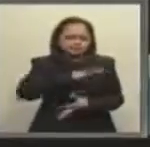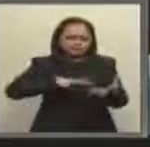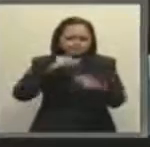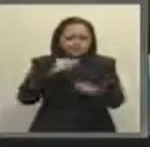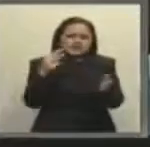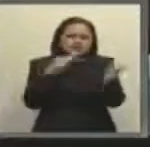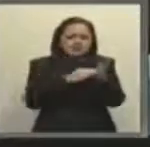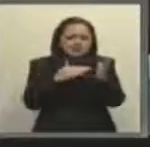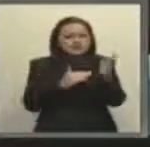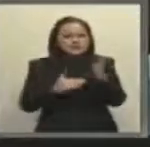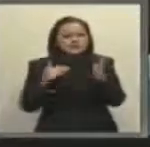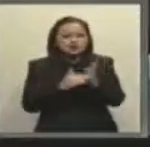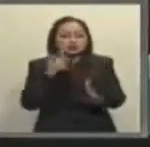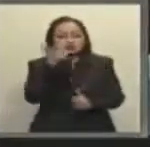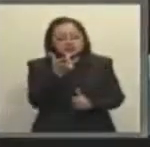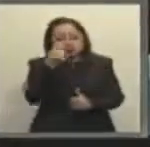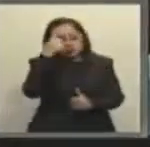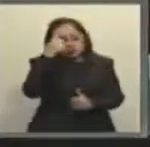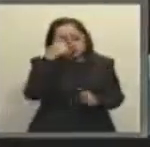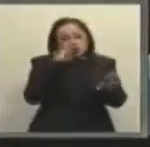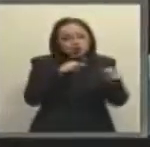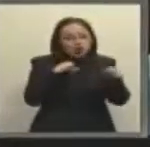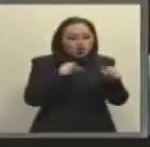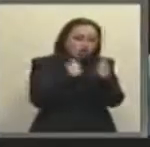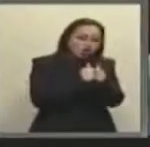mil millones de pesos tan solo en intereses.